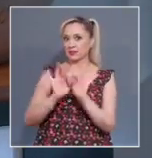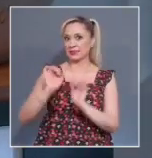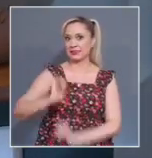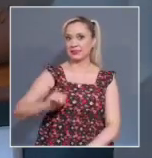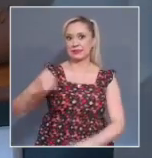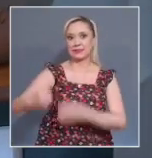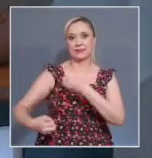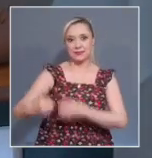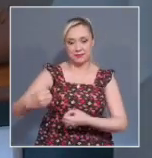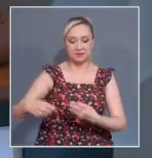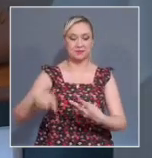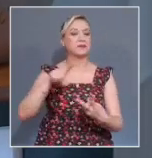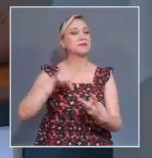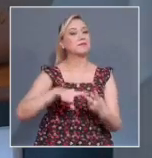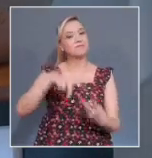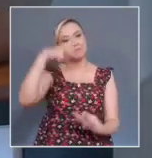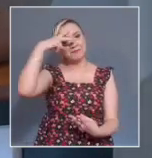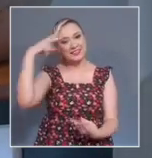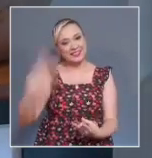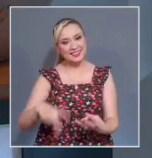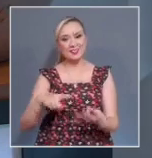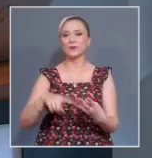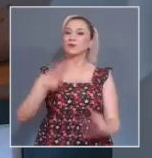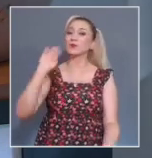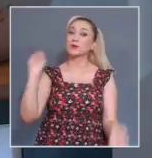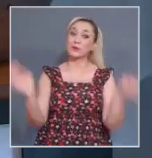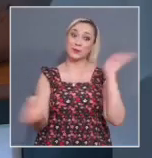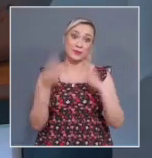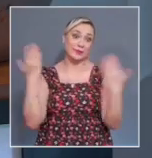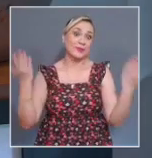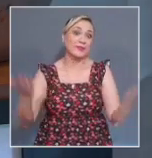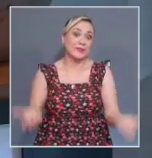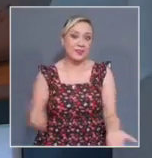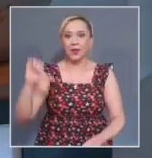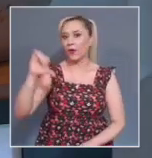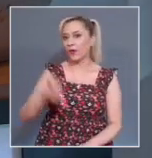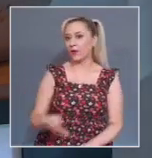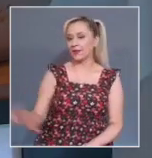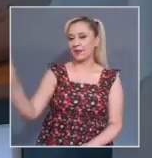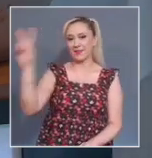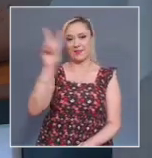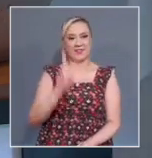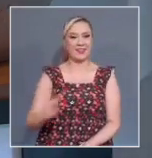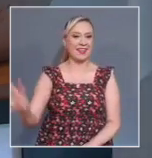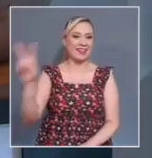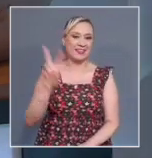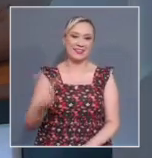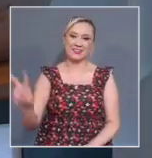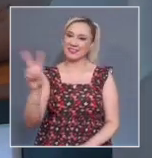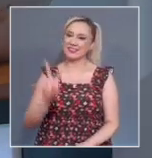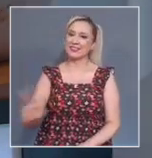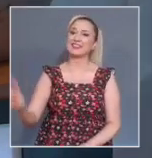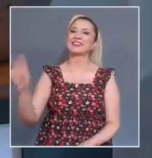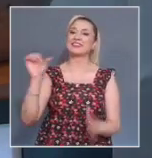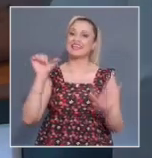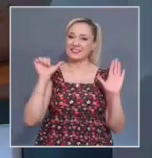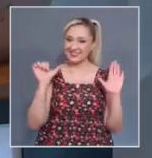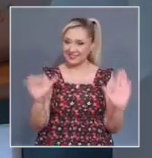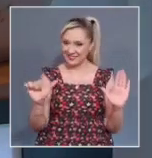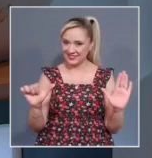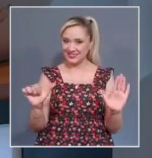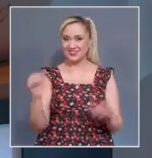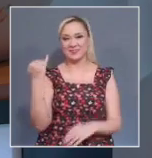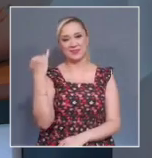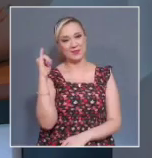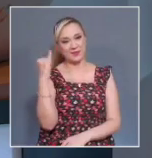relevante de México y de todo el mundo. Lo logramos hoy que llegamos ya al viernes 16 de junio